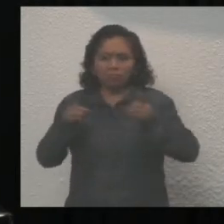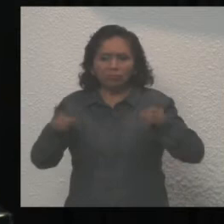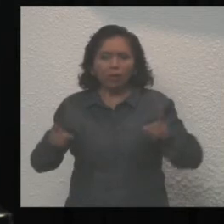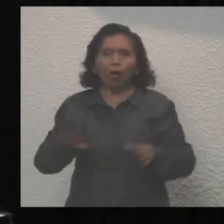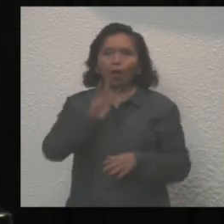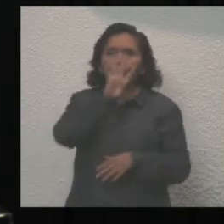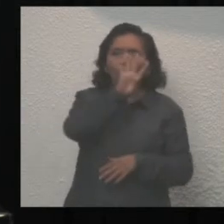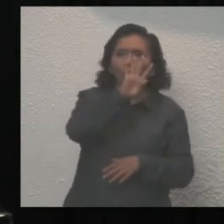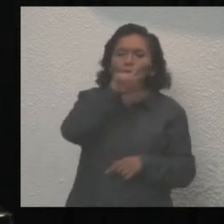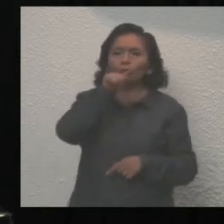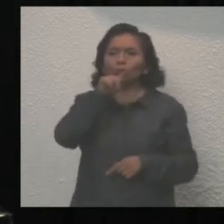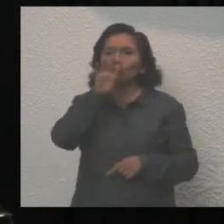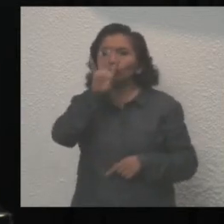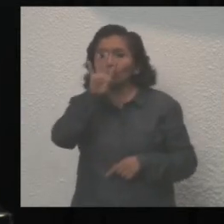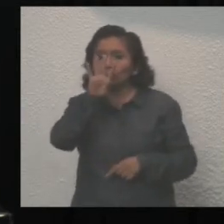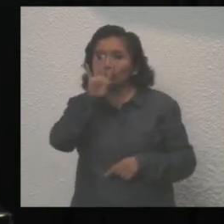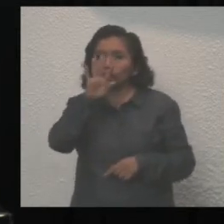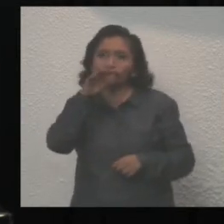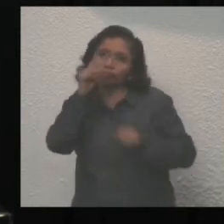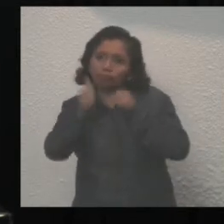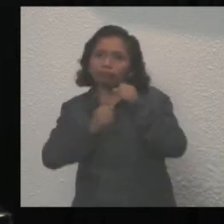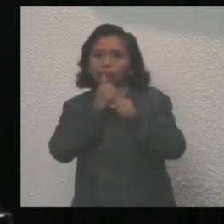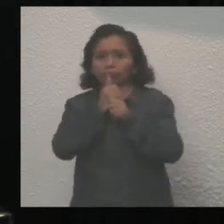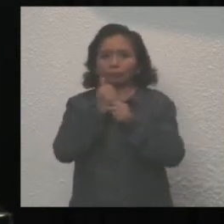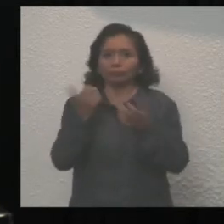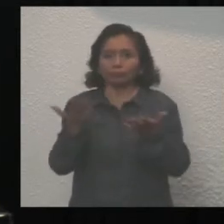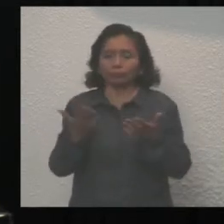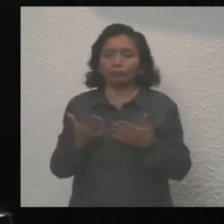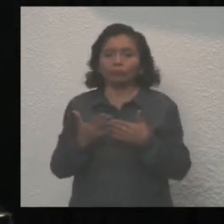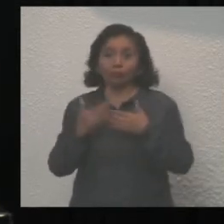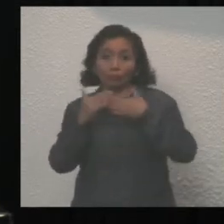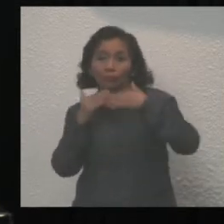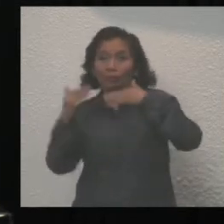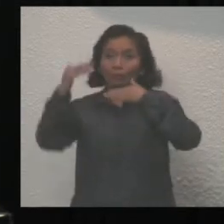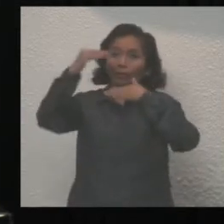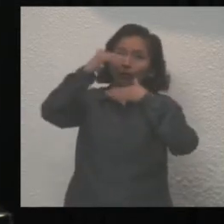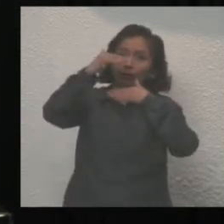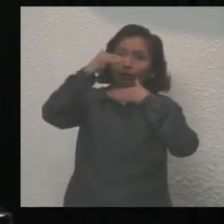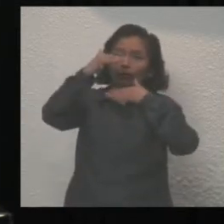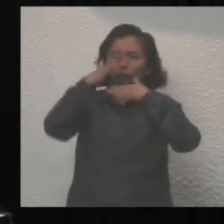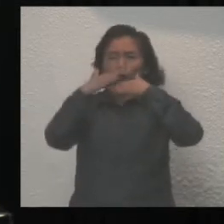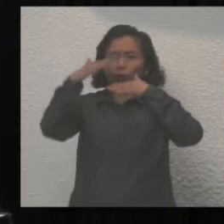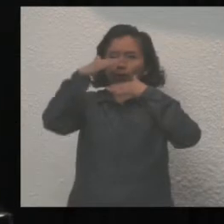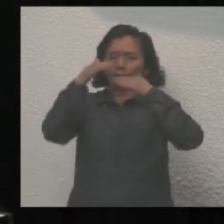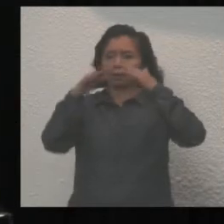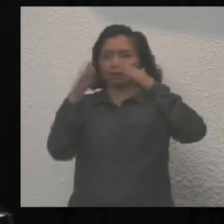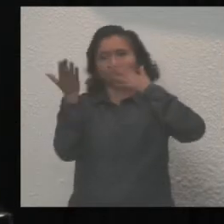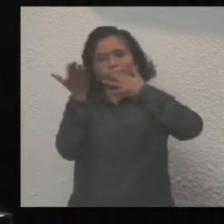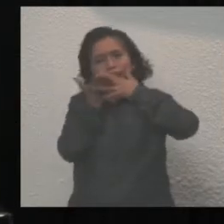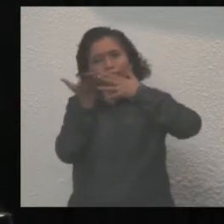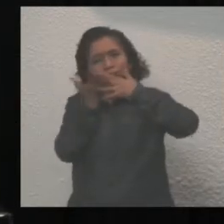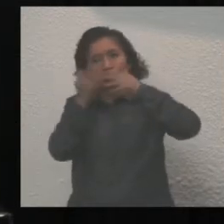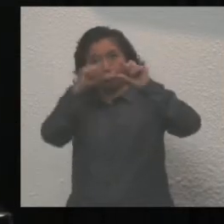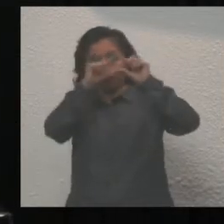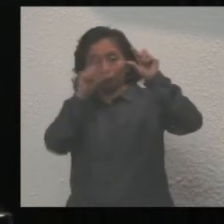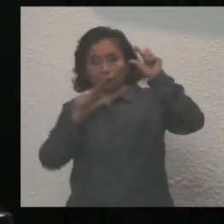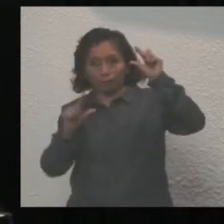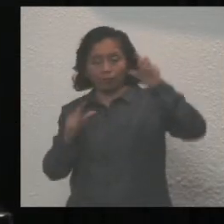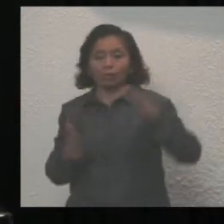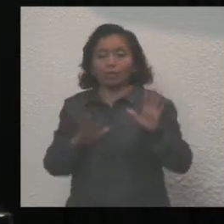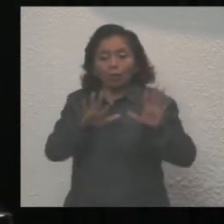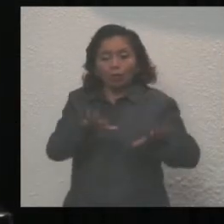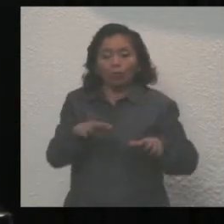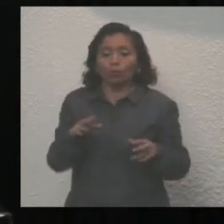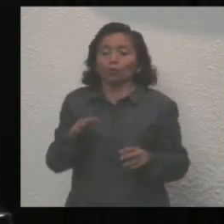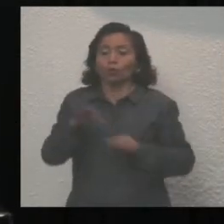.4 anual, arriba de la media nacional, y ya se recuperaron más de 90 mil